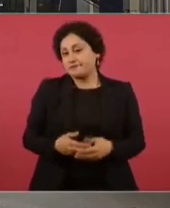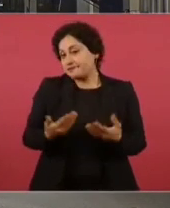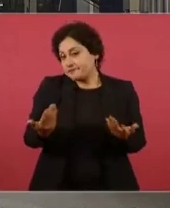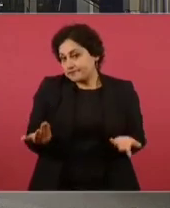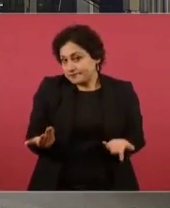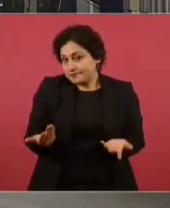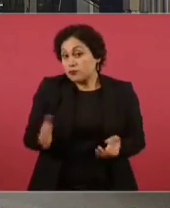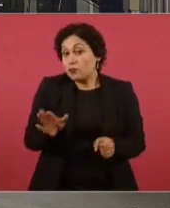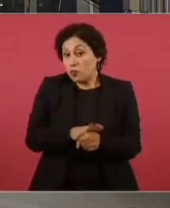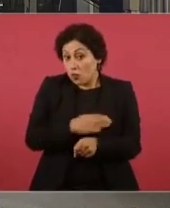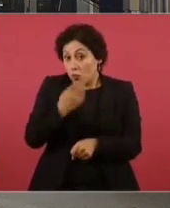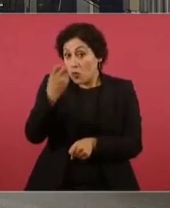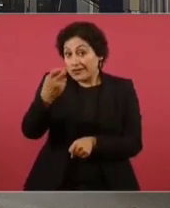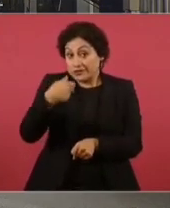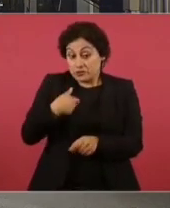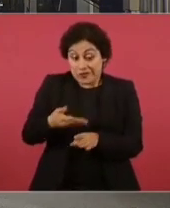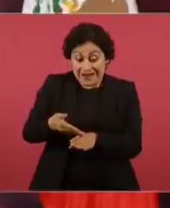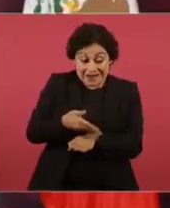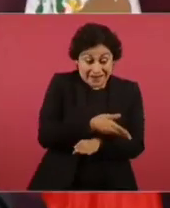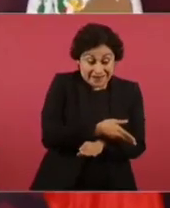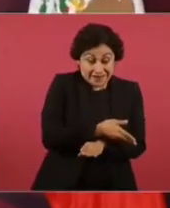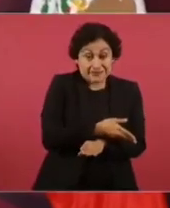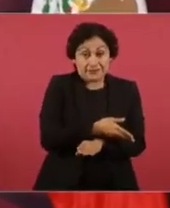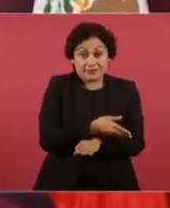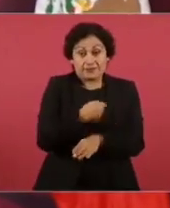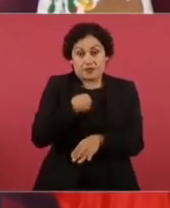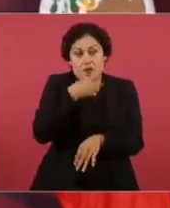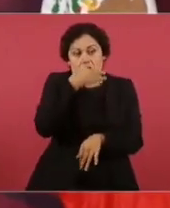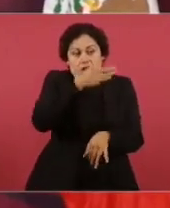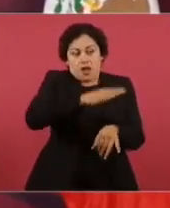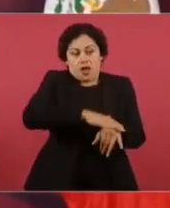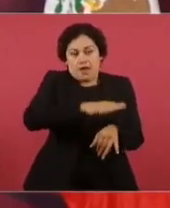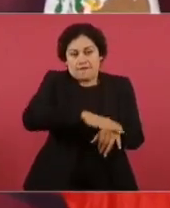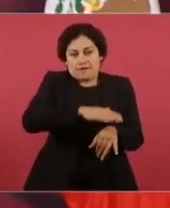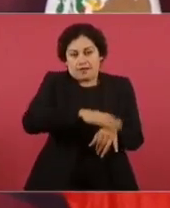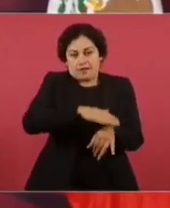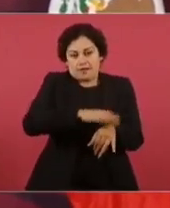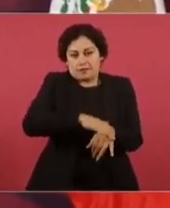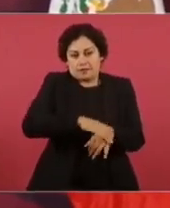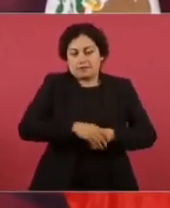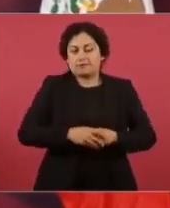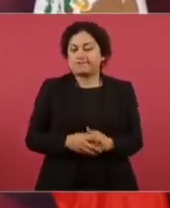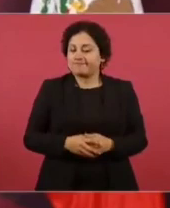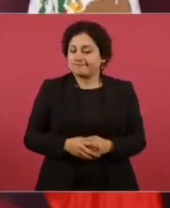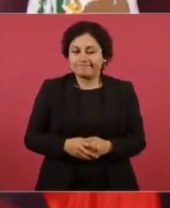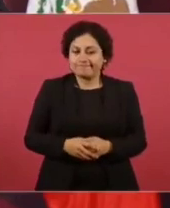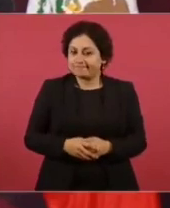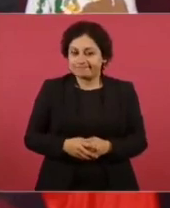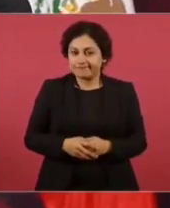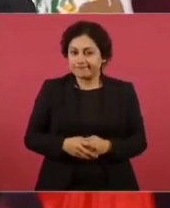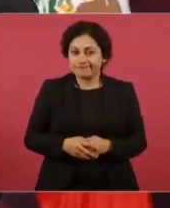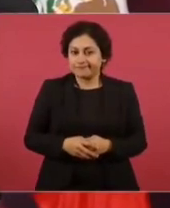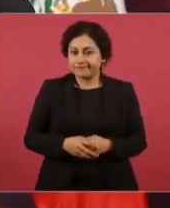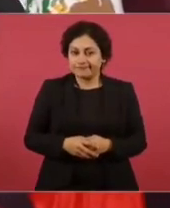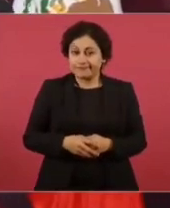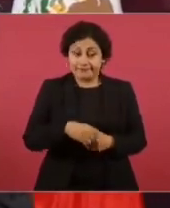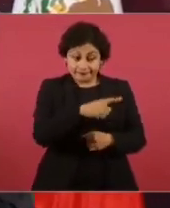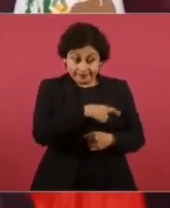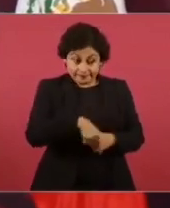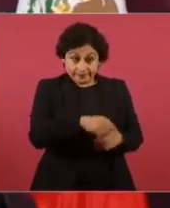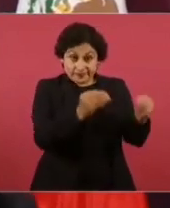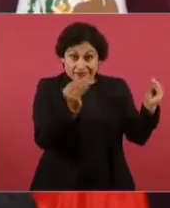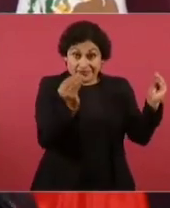propuse que no debatiera